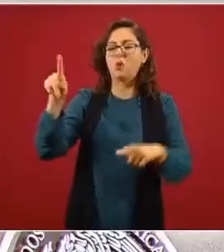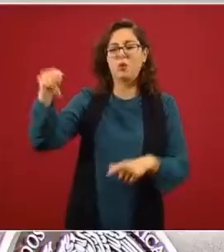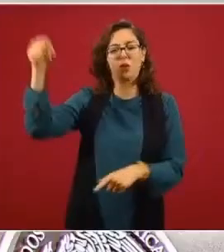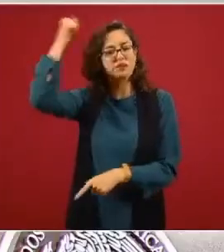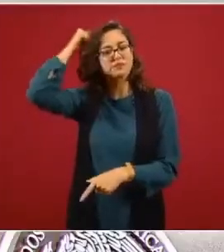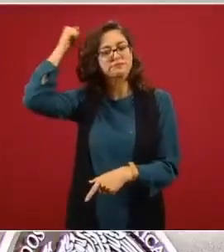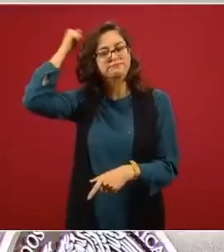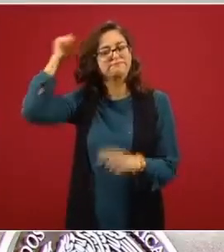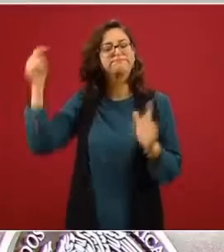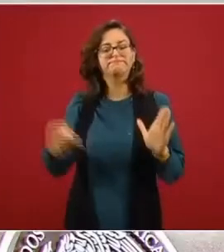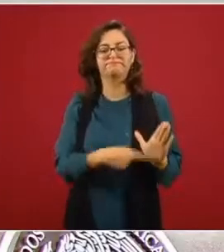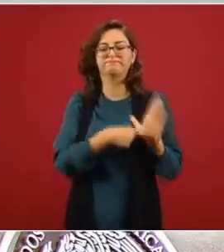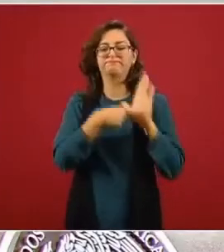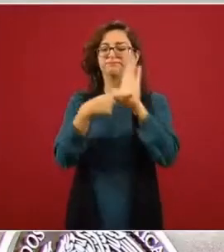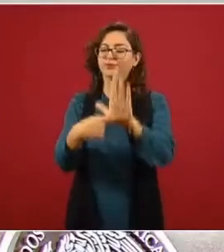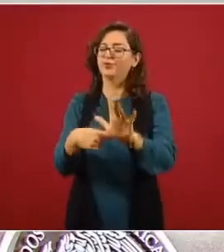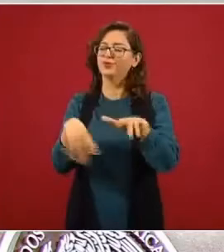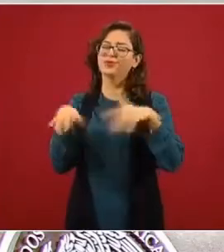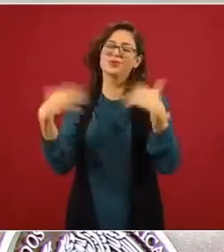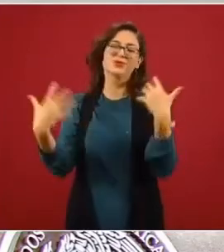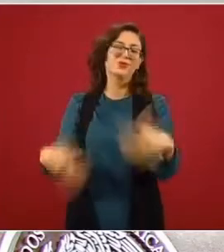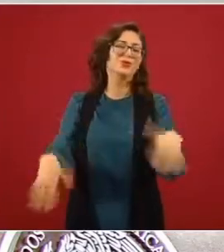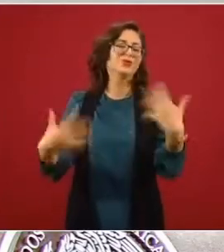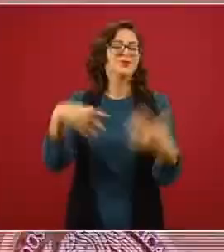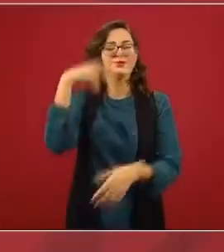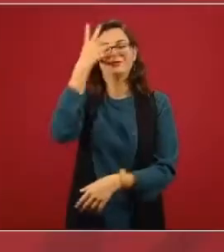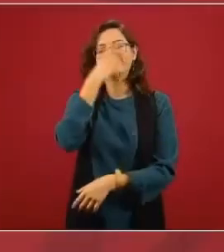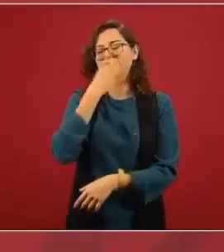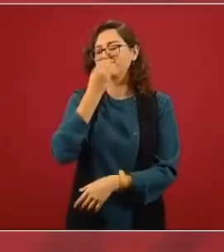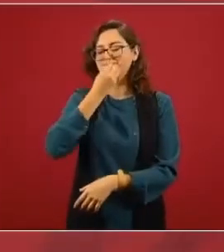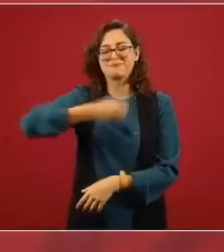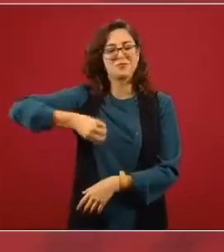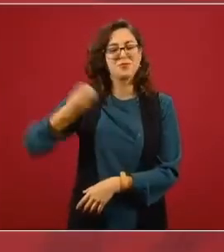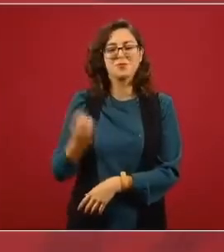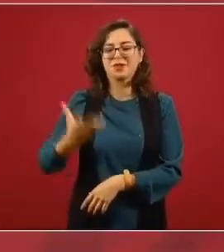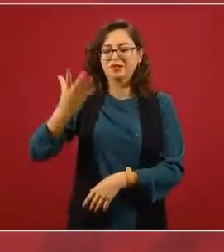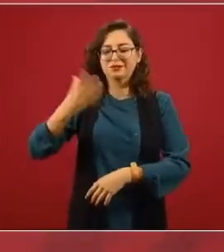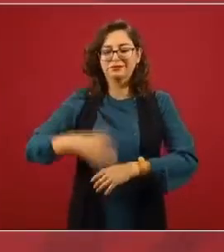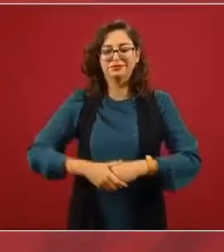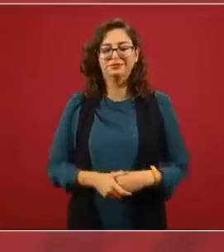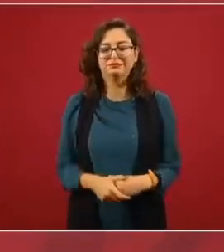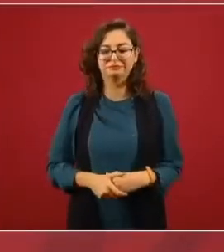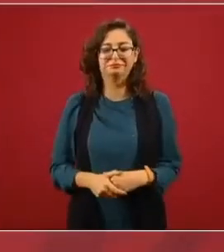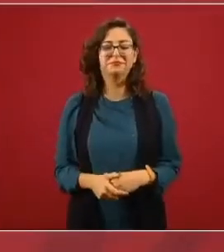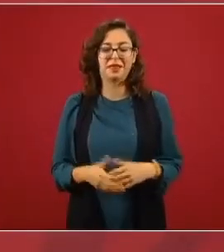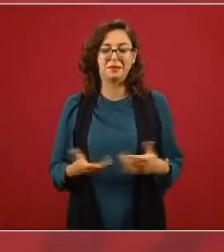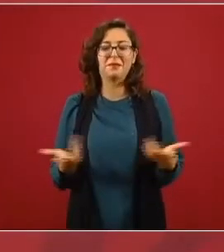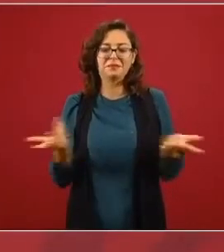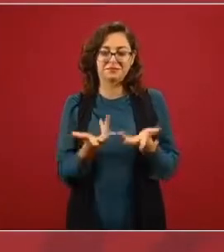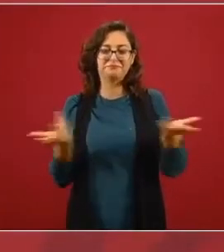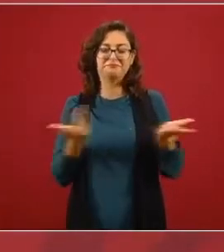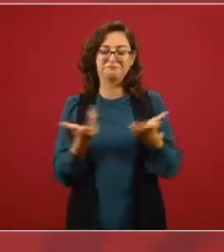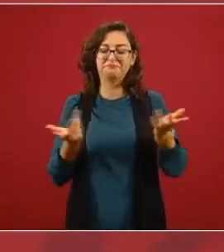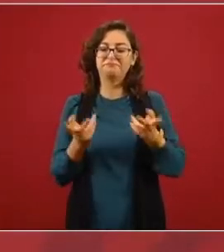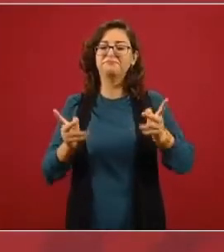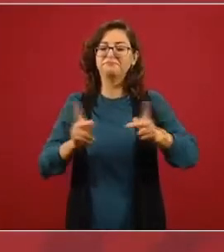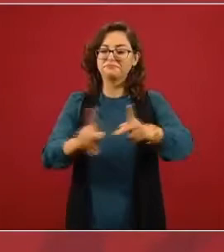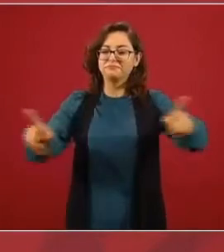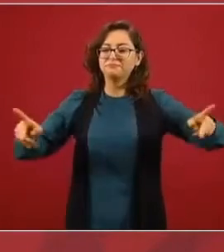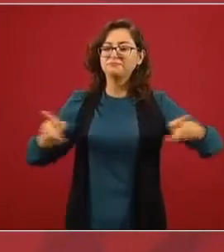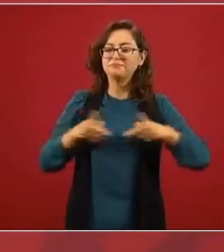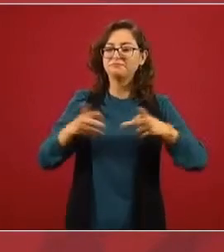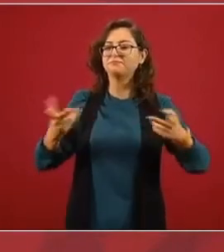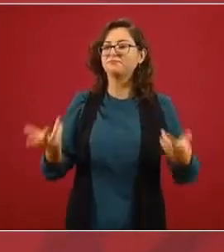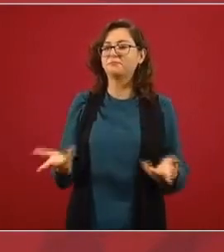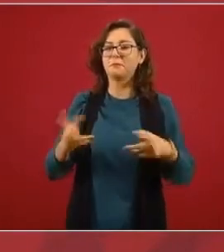Es una belleza el parque, el lago de Texcoco, toda